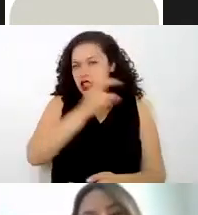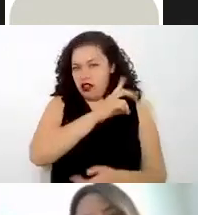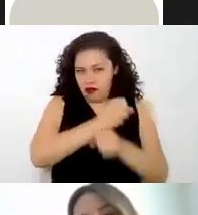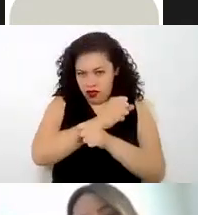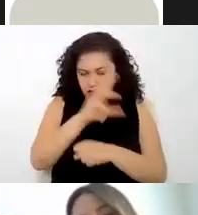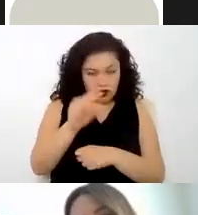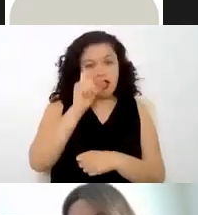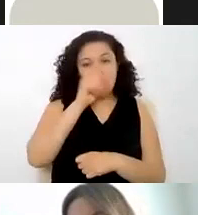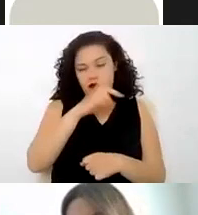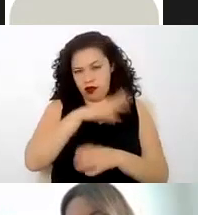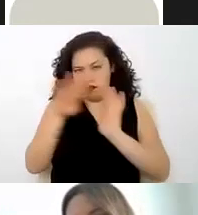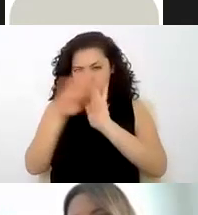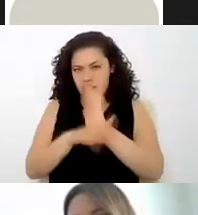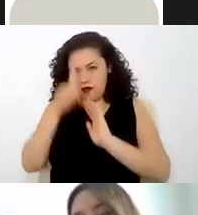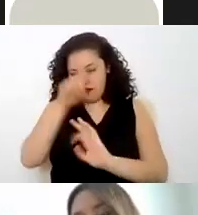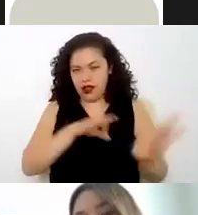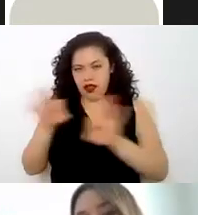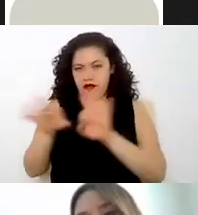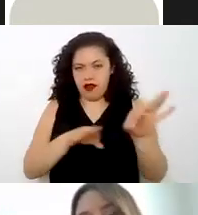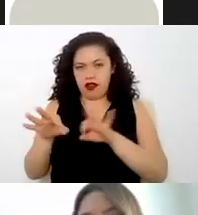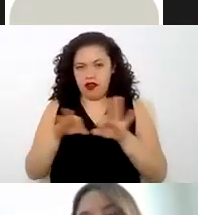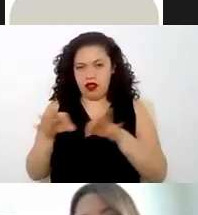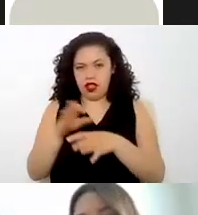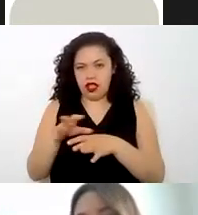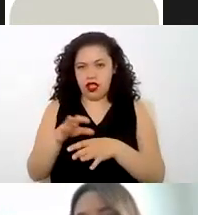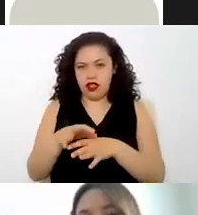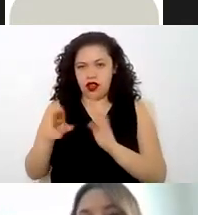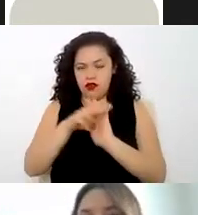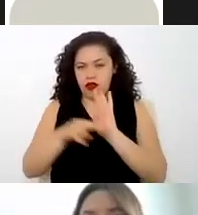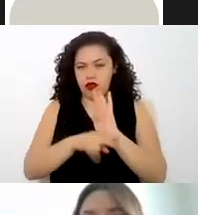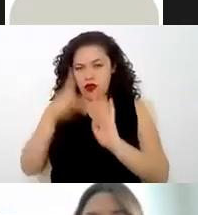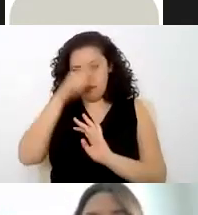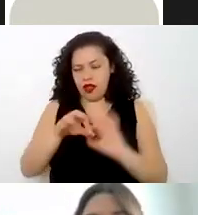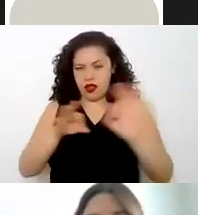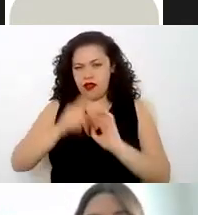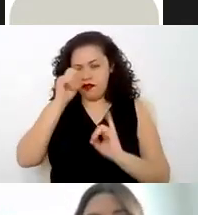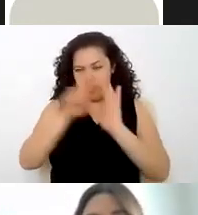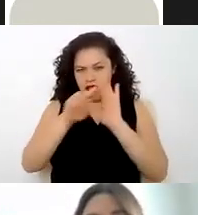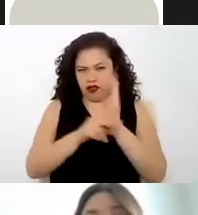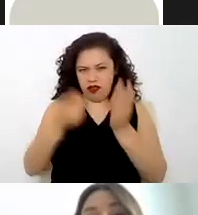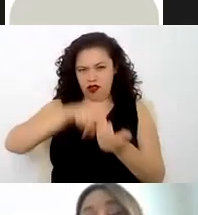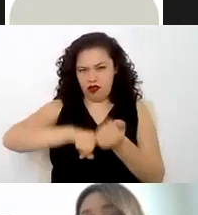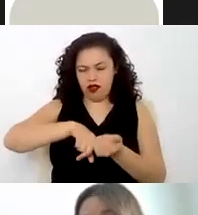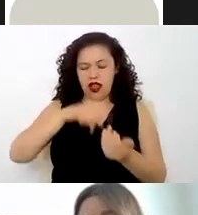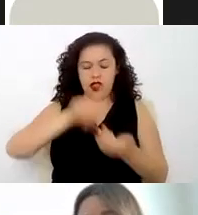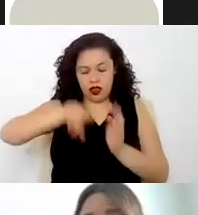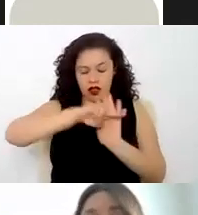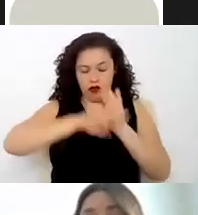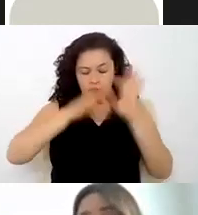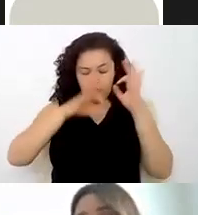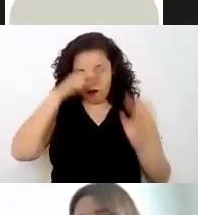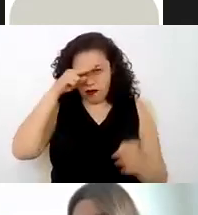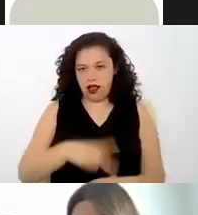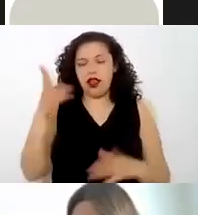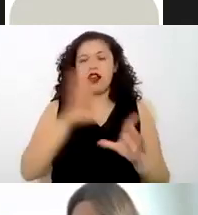erradicar la violencia laboral esto es también parte de las normas oficiales mexicanas emitir constancias a los trabajadores